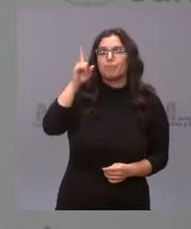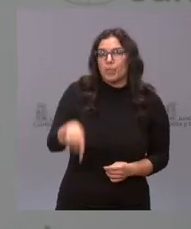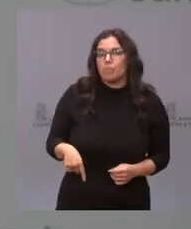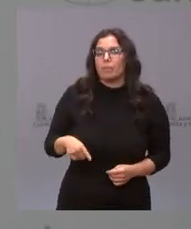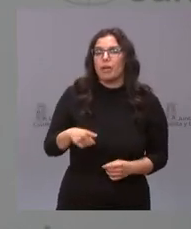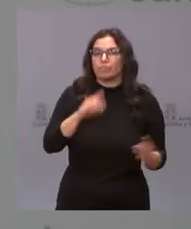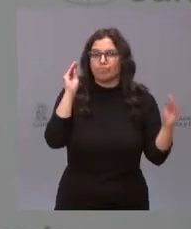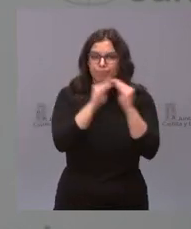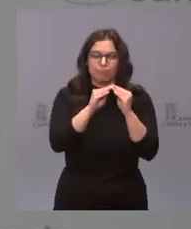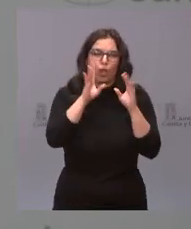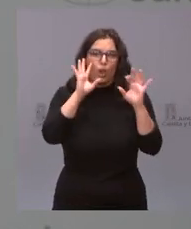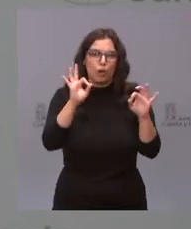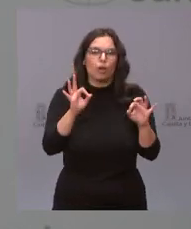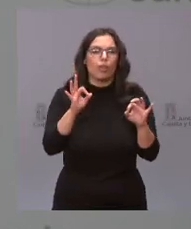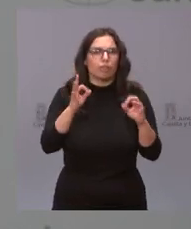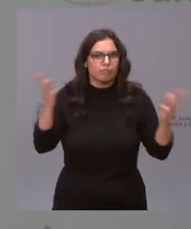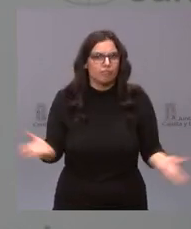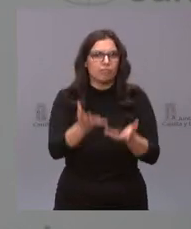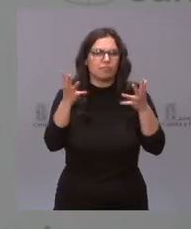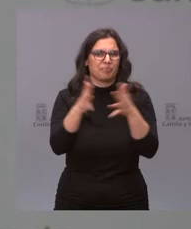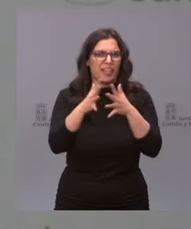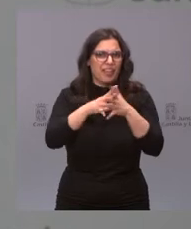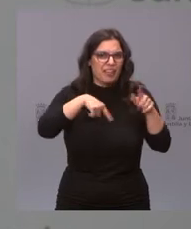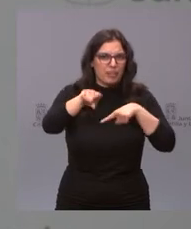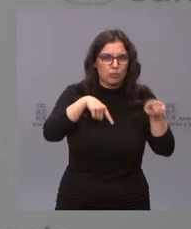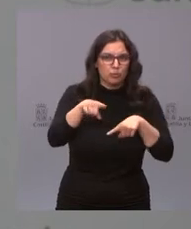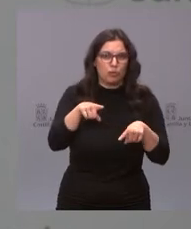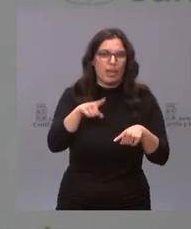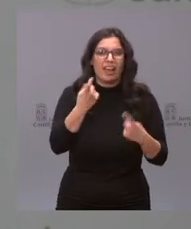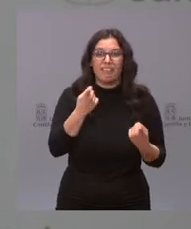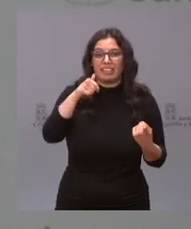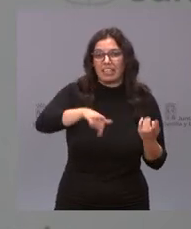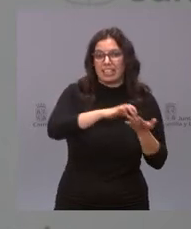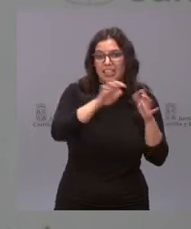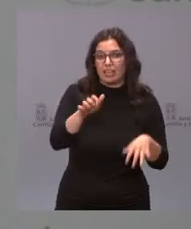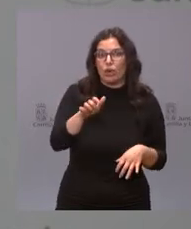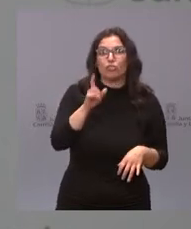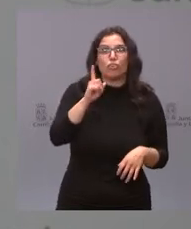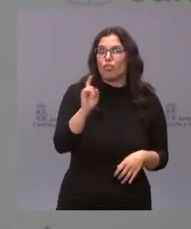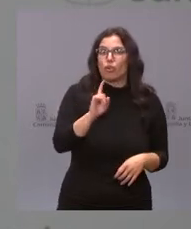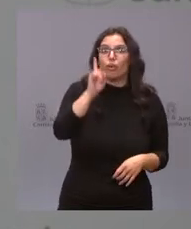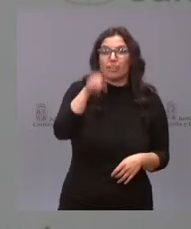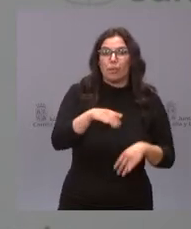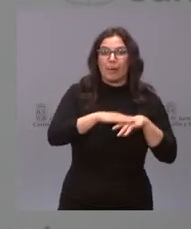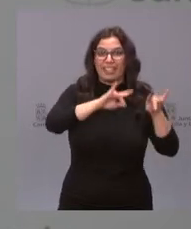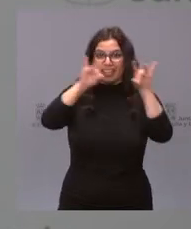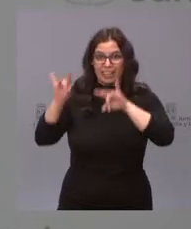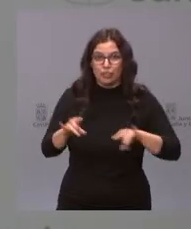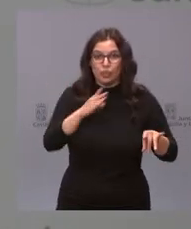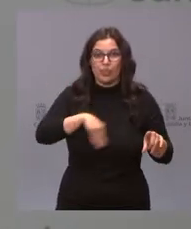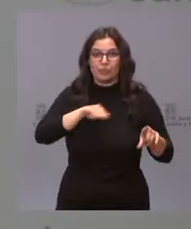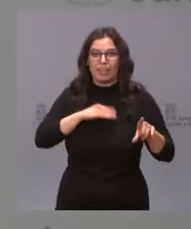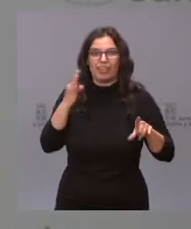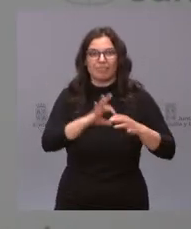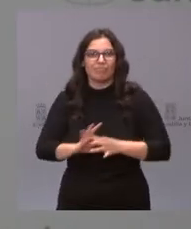necesidad de impulsar infraestructuras que son necesarias no solo para Castilla y León, sino para la cohesión territorial de nuestro